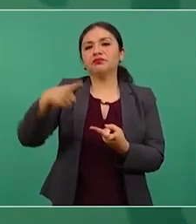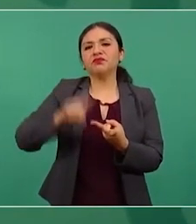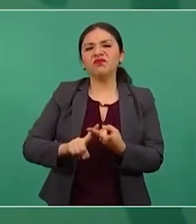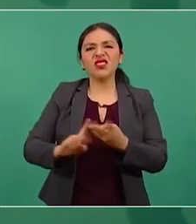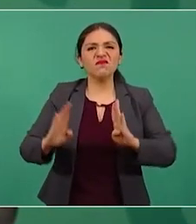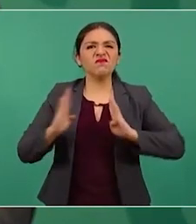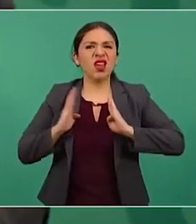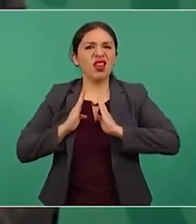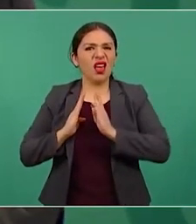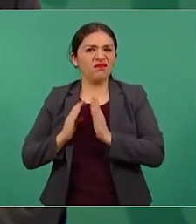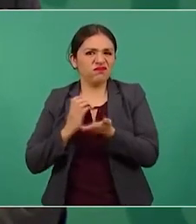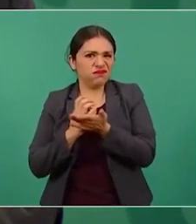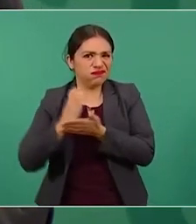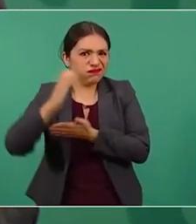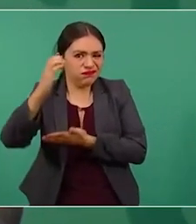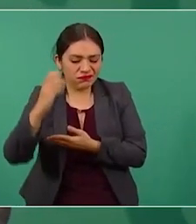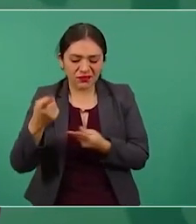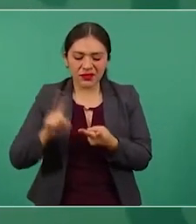militarismo,